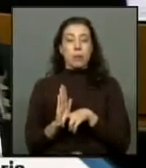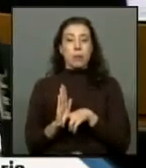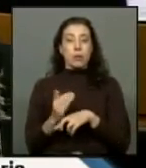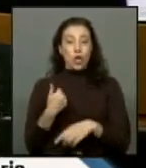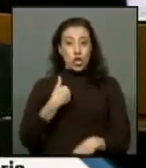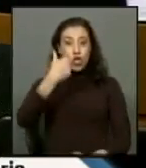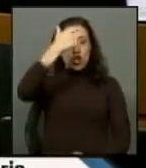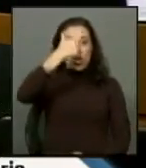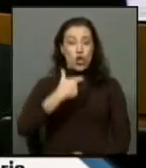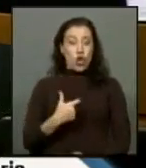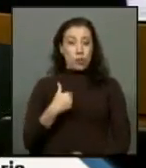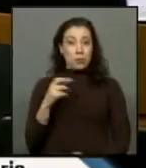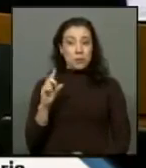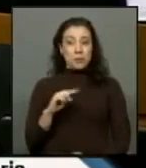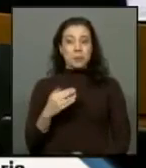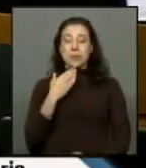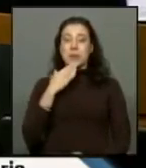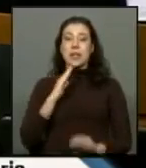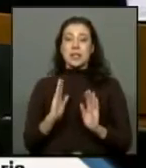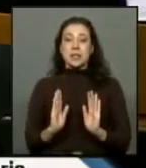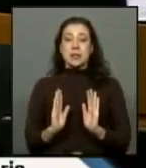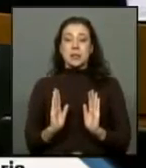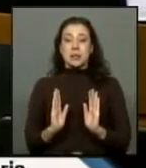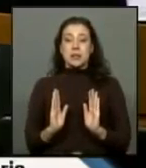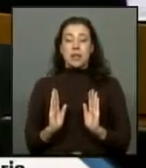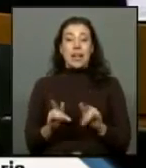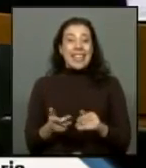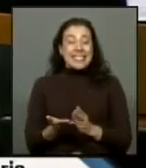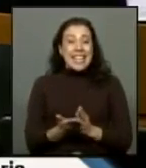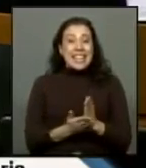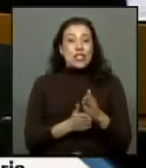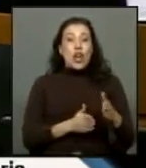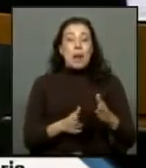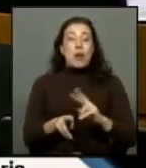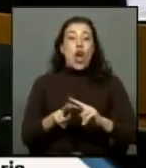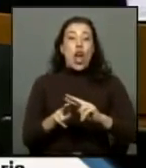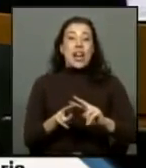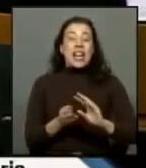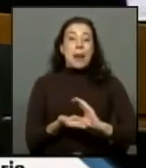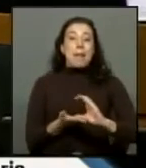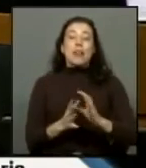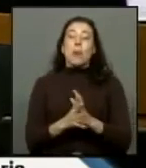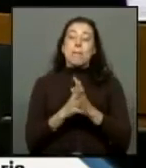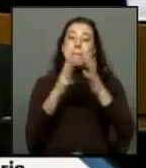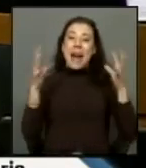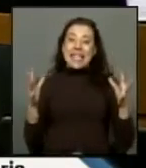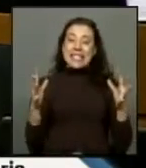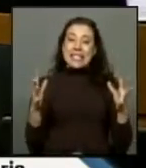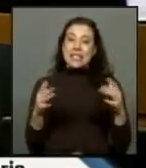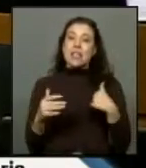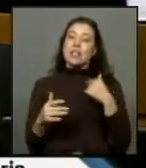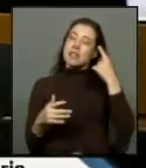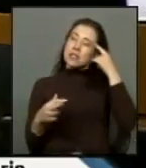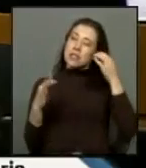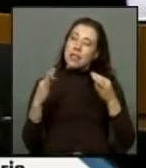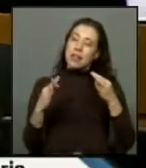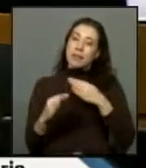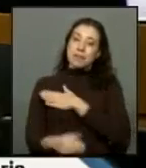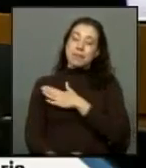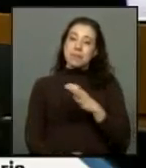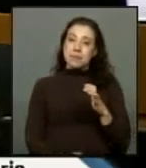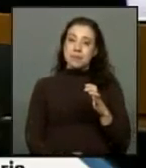como socialista también esperamos que sea el inicio de un camino reparatorio más amplio porque tenemos la esperanza